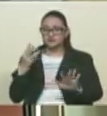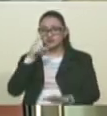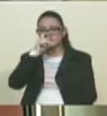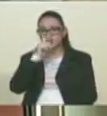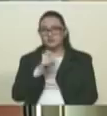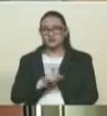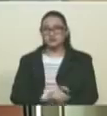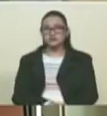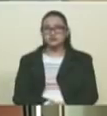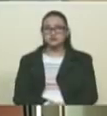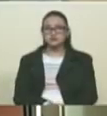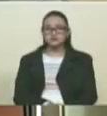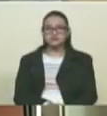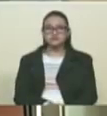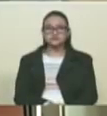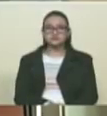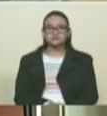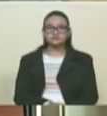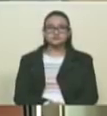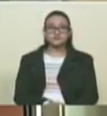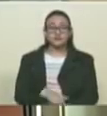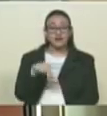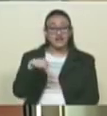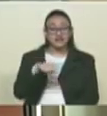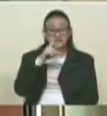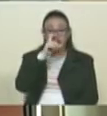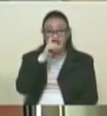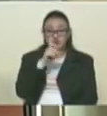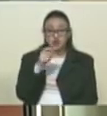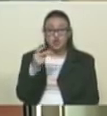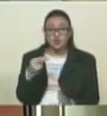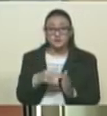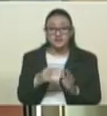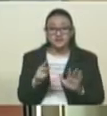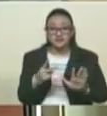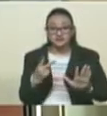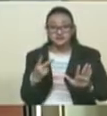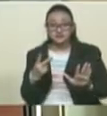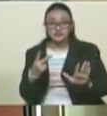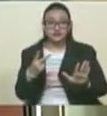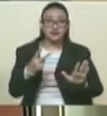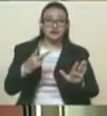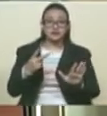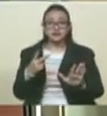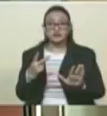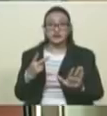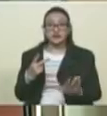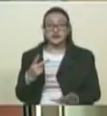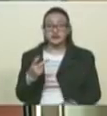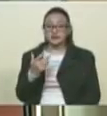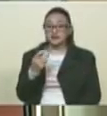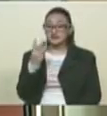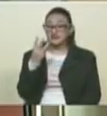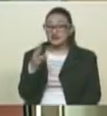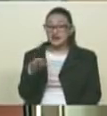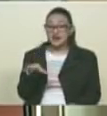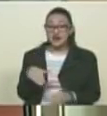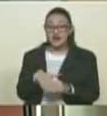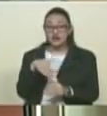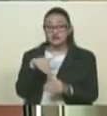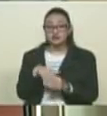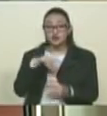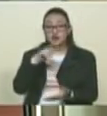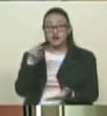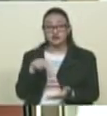años. Este solo año, 2017, hemos tenido 3 elecciones nacionales.